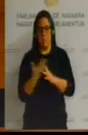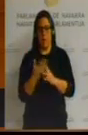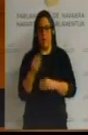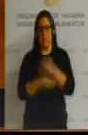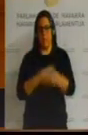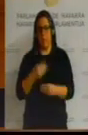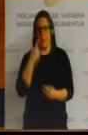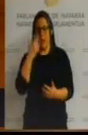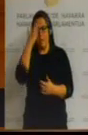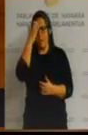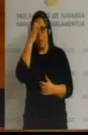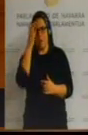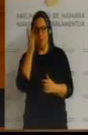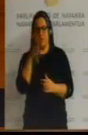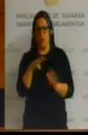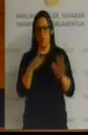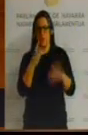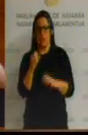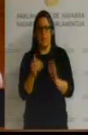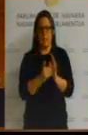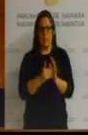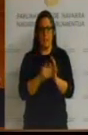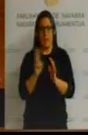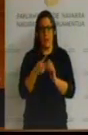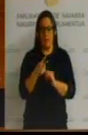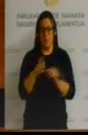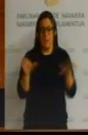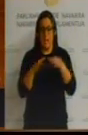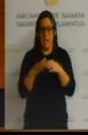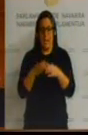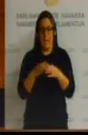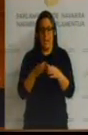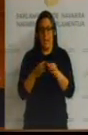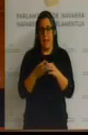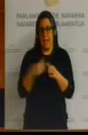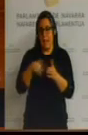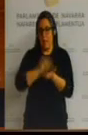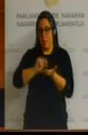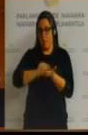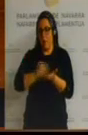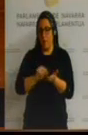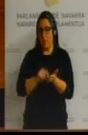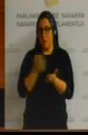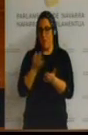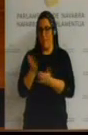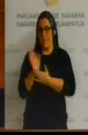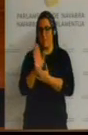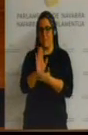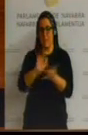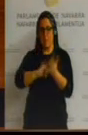830.000 euros con la que el equipo redactor debía presentar el proyecto definitivo.